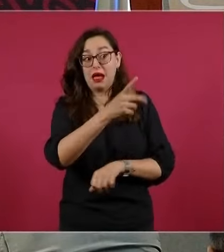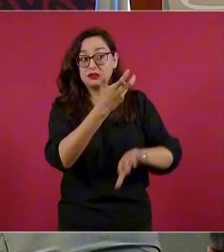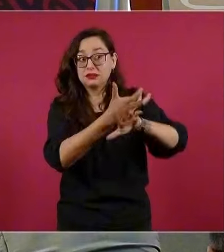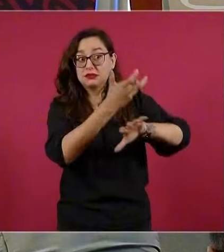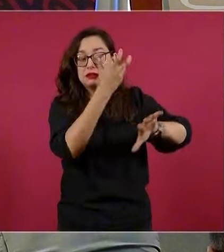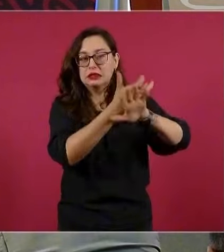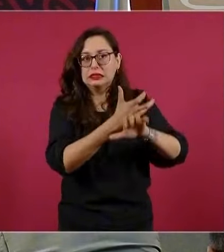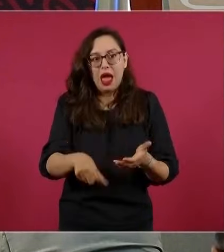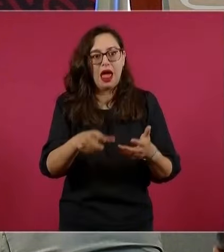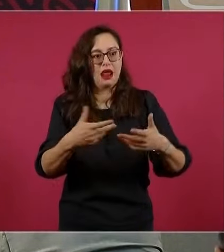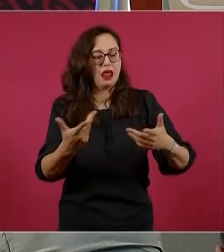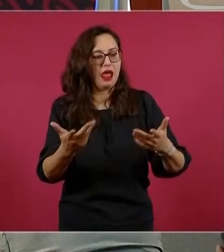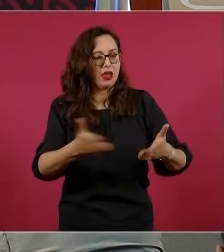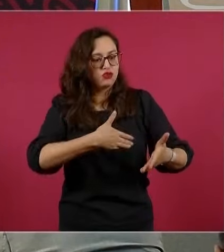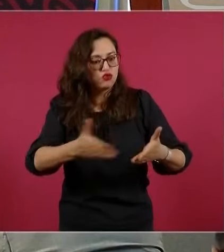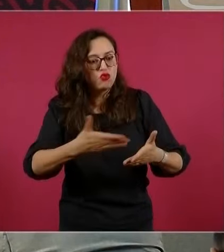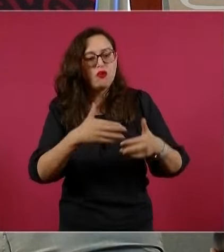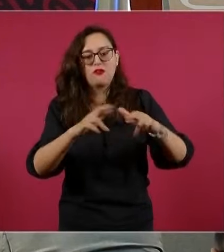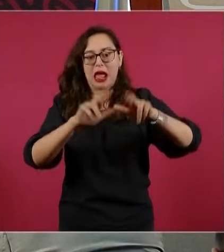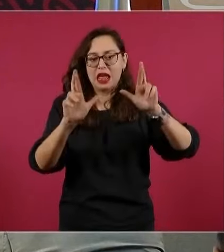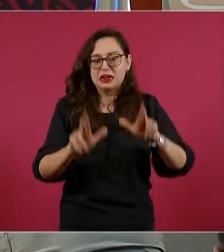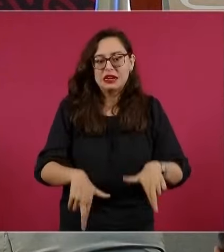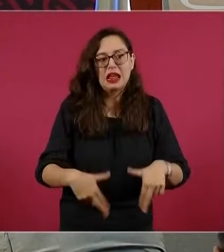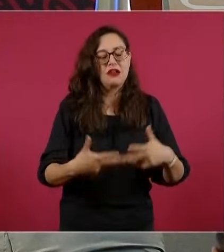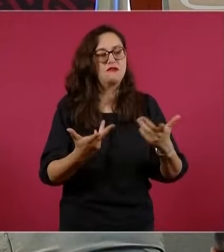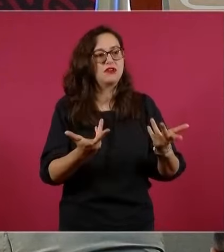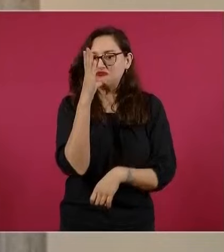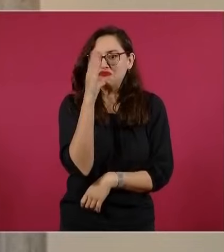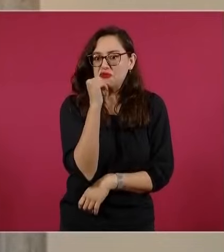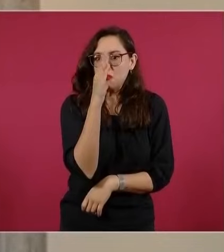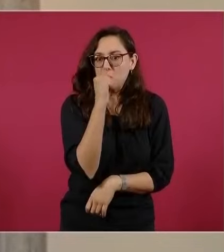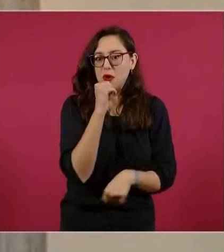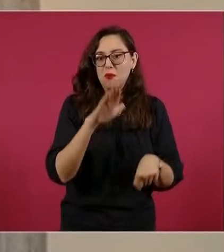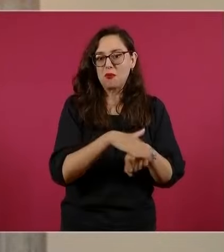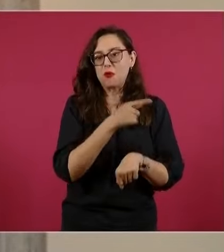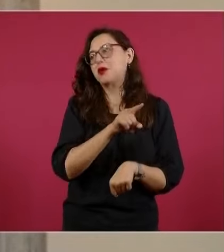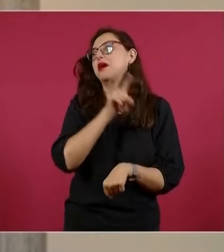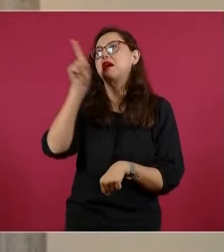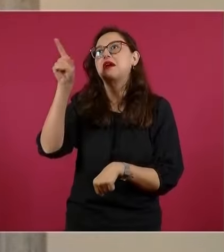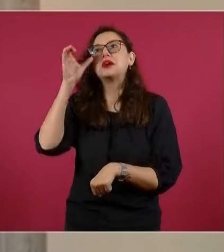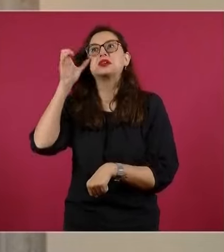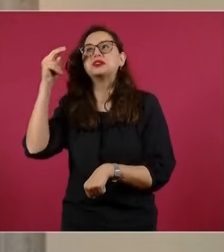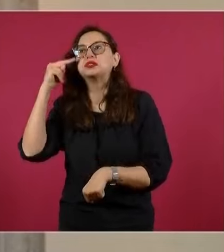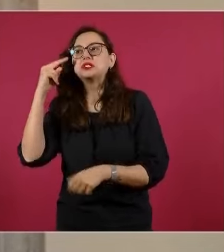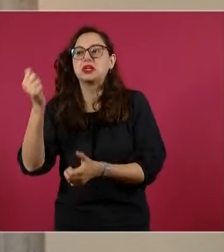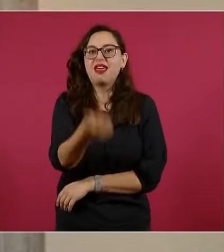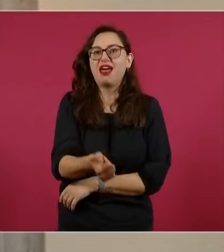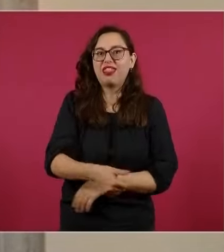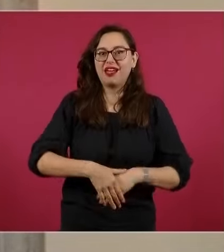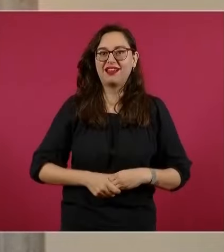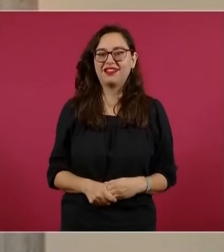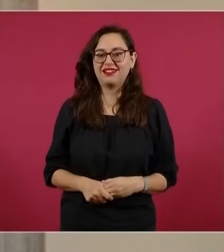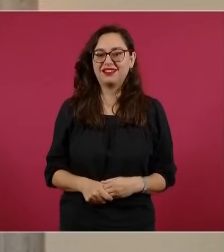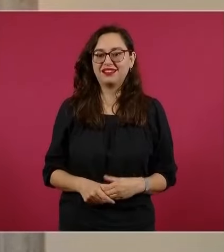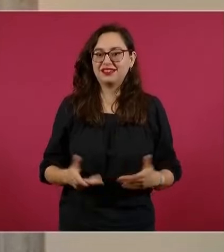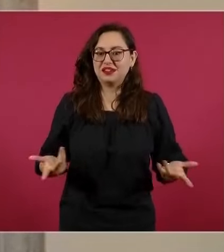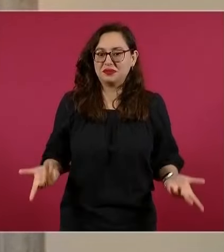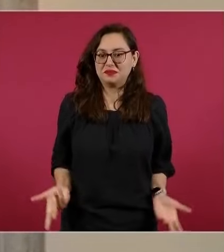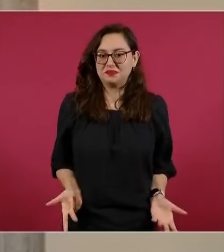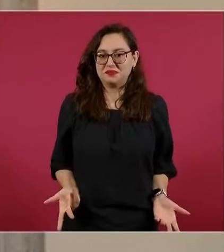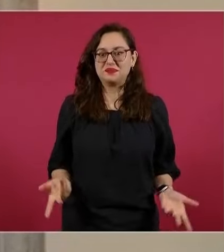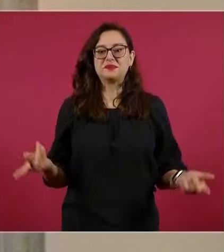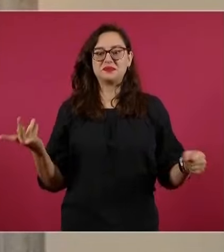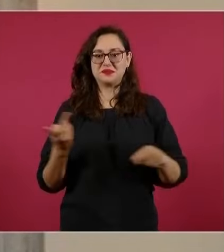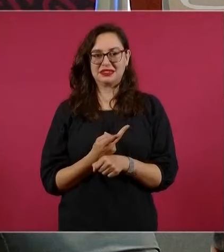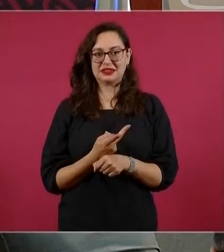electrodomésticos por falta de semiconductores que sólo se producían en Asia y que esto en buena